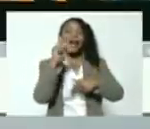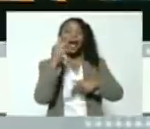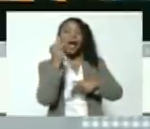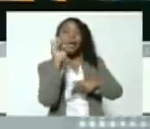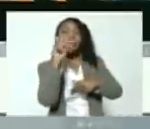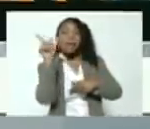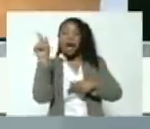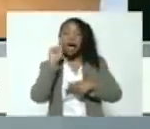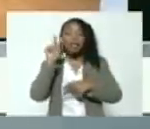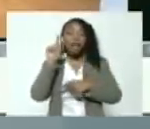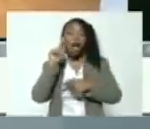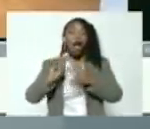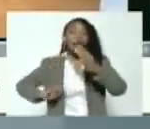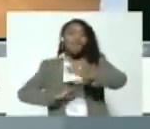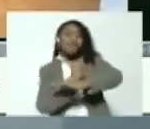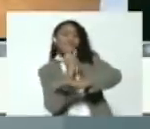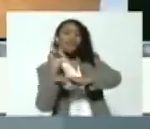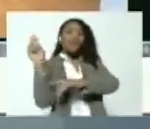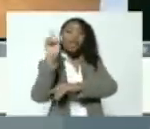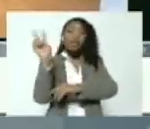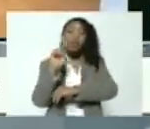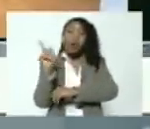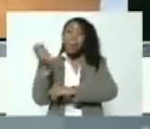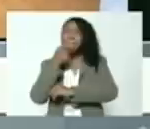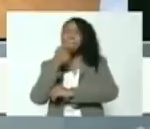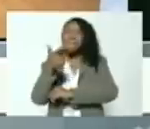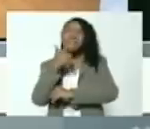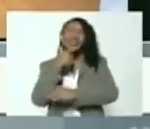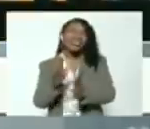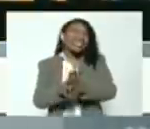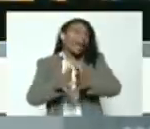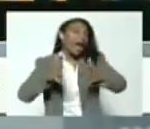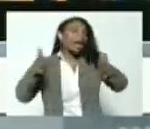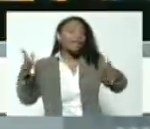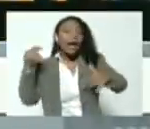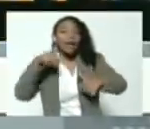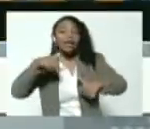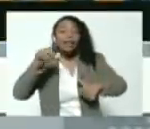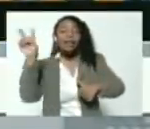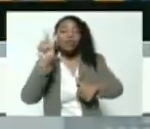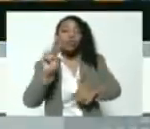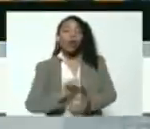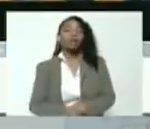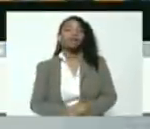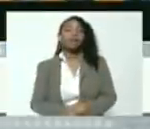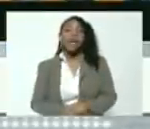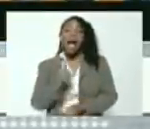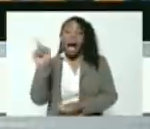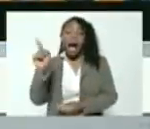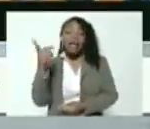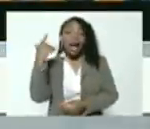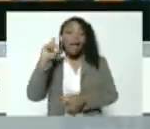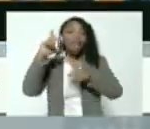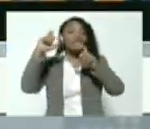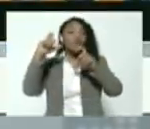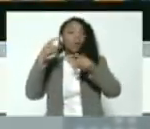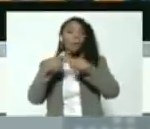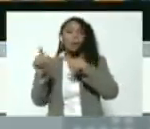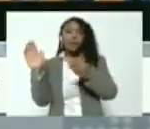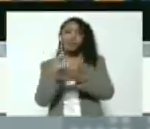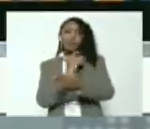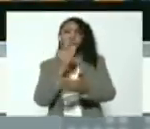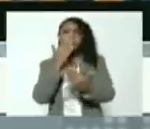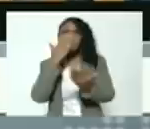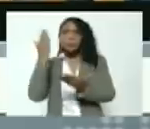allá en la selva venezolana, la hermosura más grande que tiene Venezuela. Ahí hay una foto, pero las quitaron,